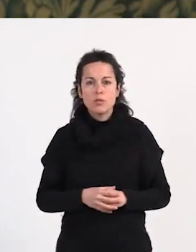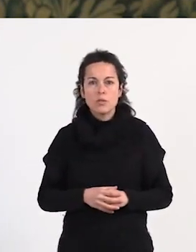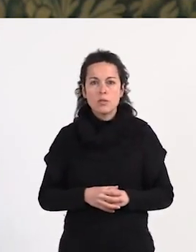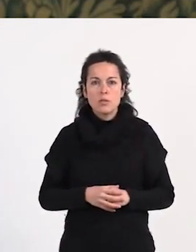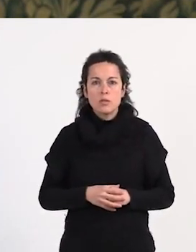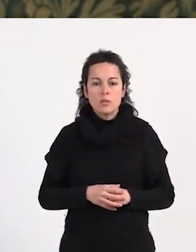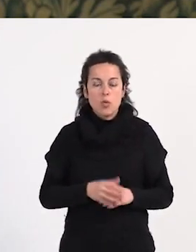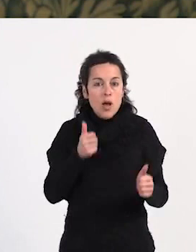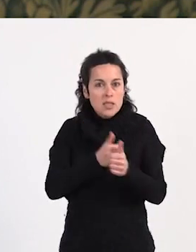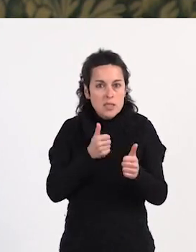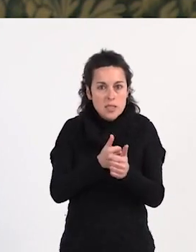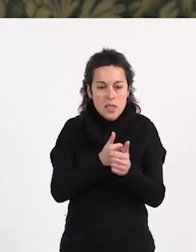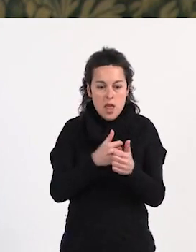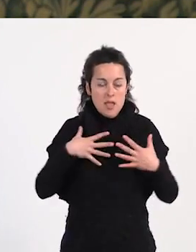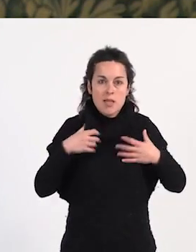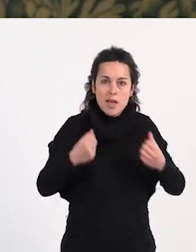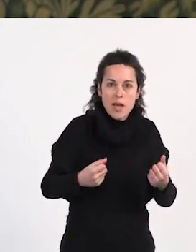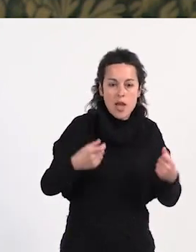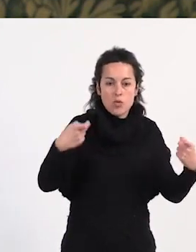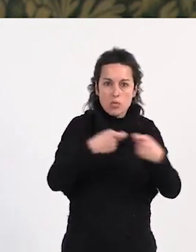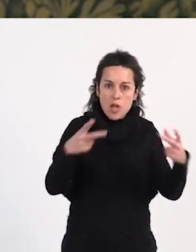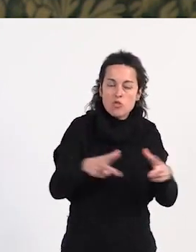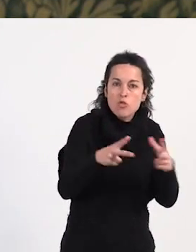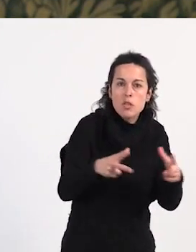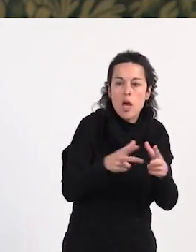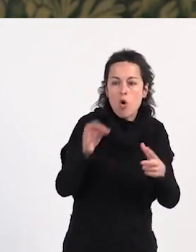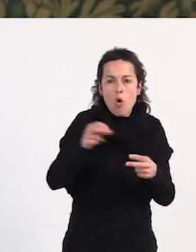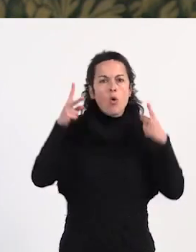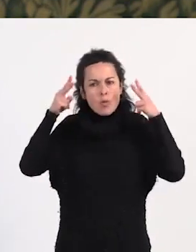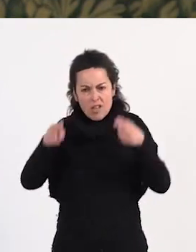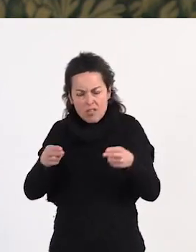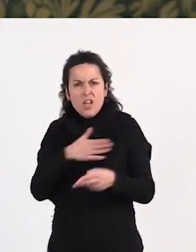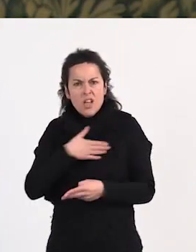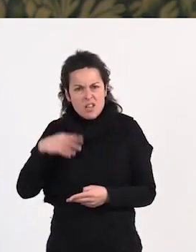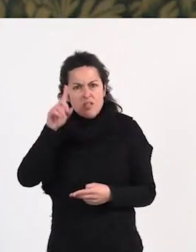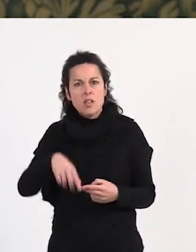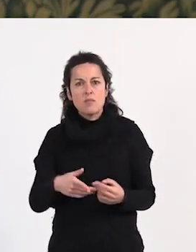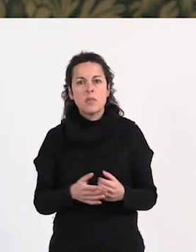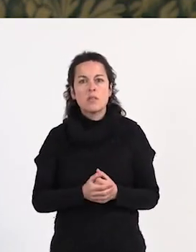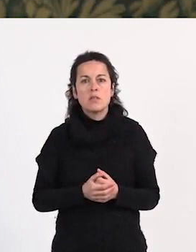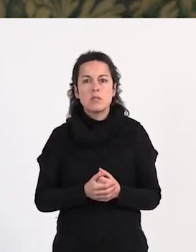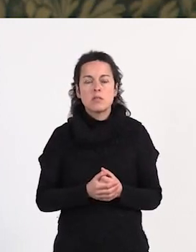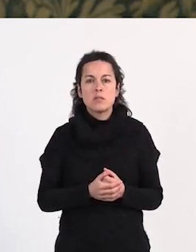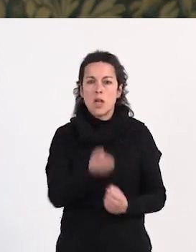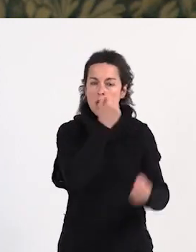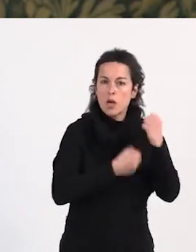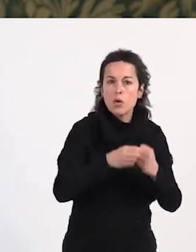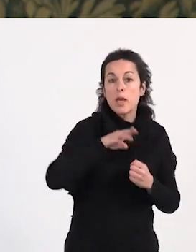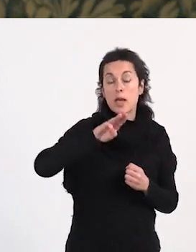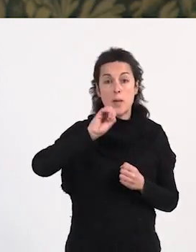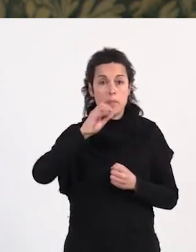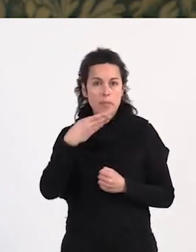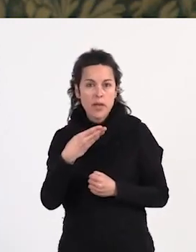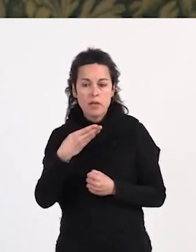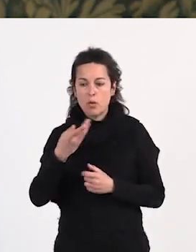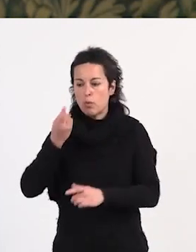asistencia sanitaria y seguridad social. Y por qué no, una jubilación. La economía, el PIB, los